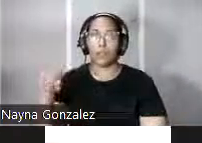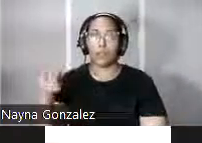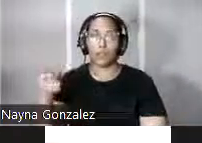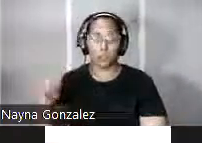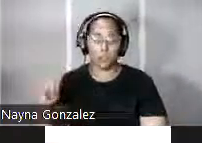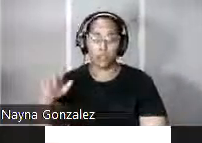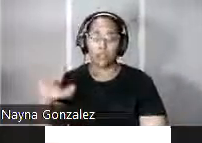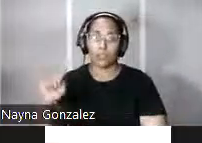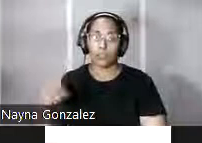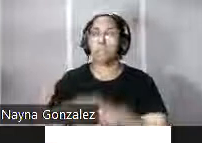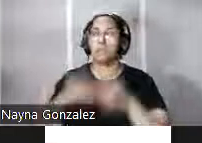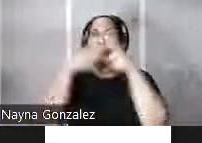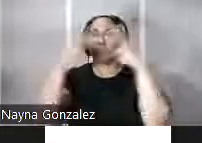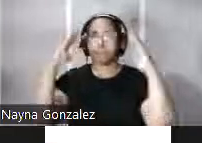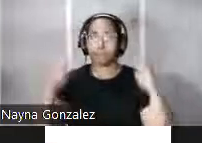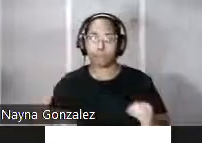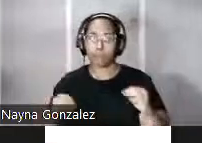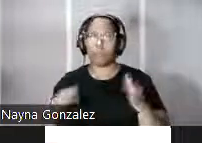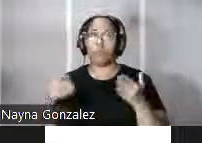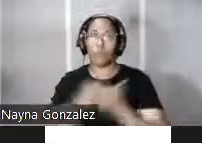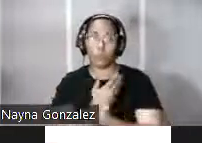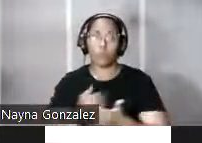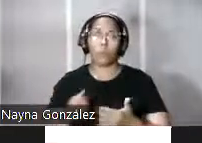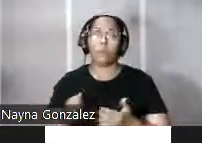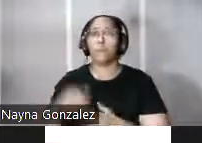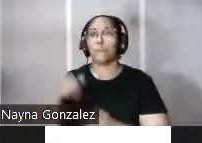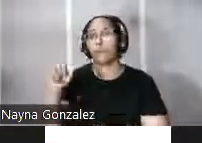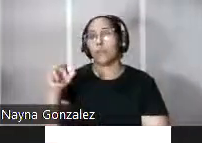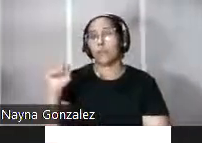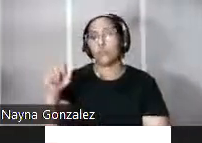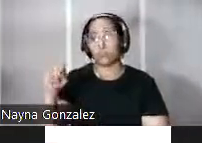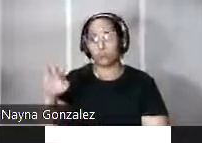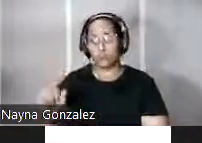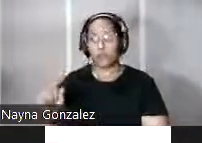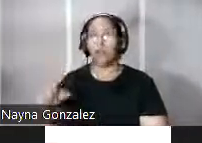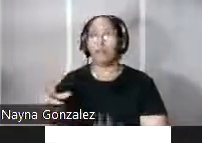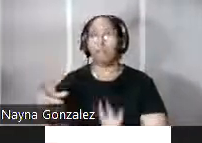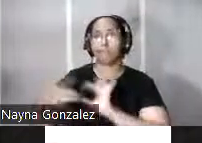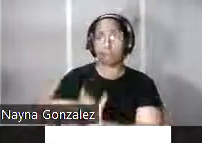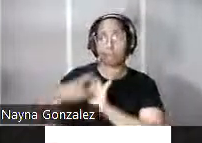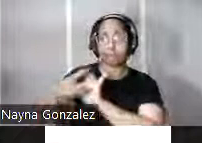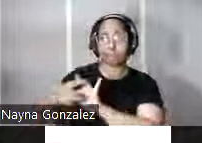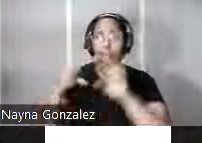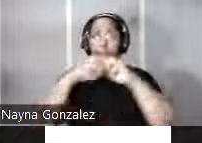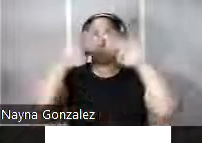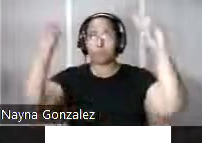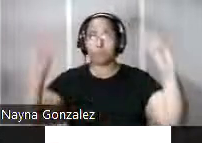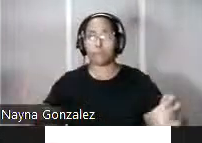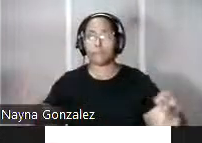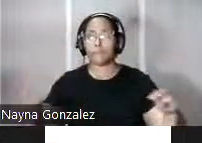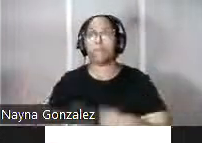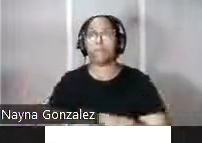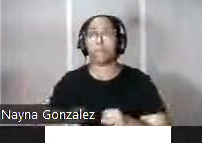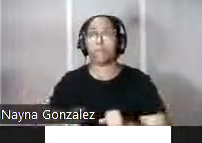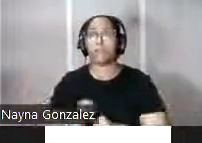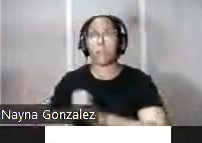castillo avaluartado con el baluarte de Austria el baluarte de Ochoa unido por una cortina cuya defensa se refuerza con la